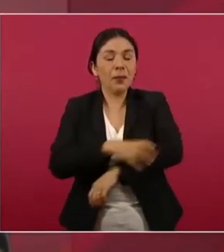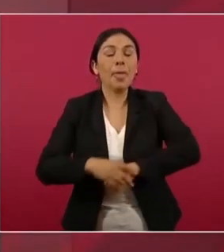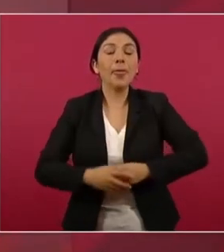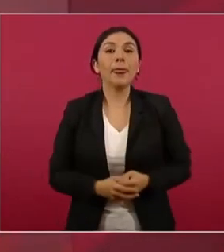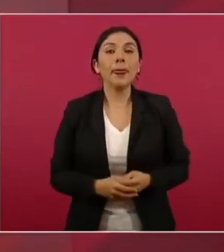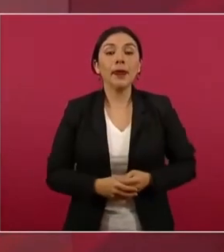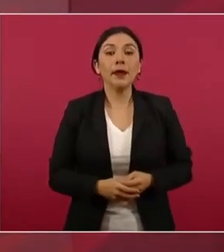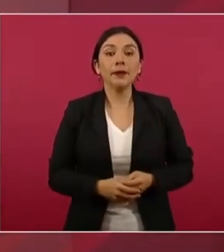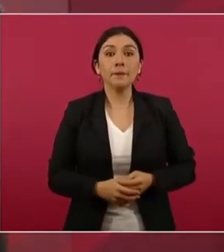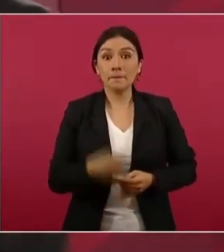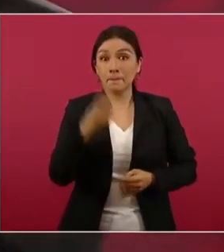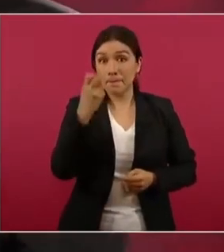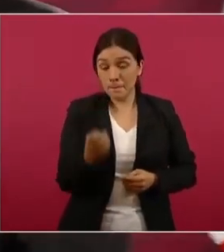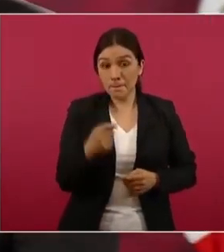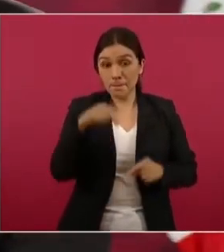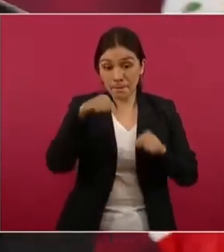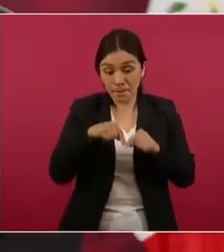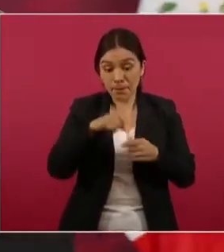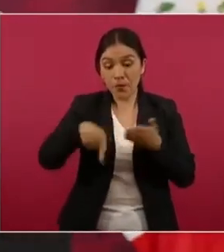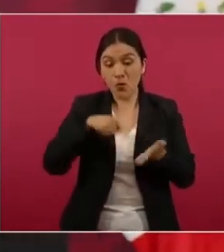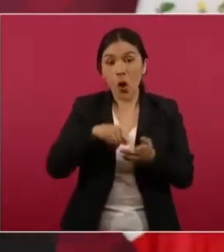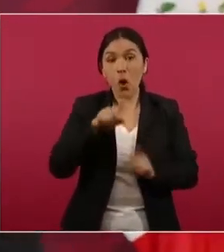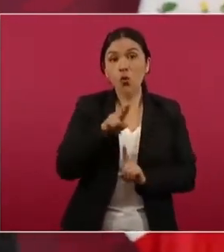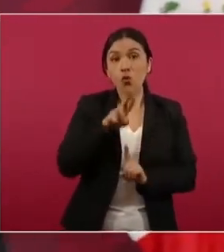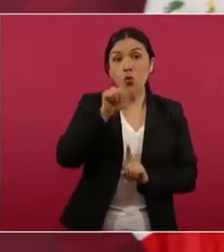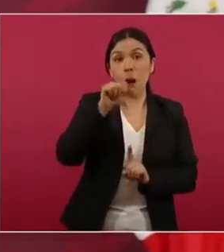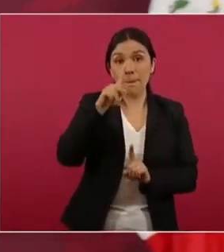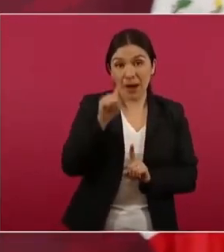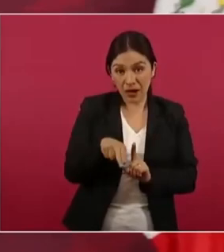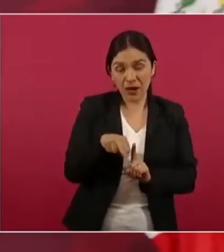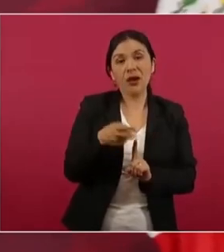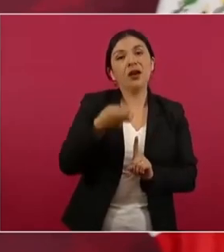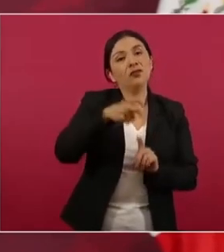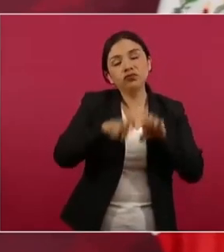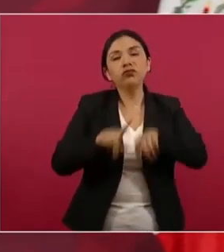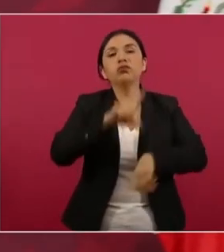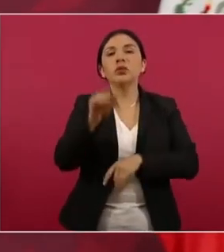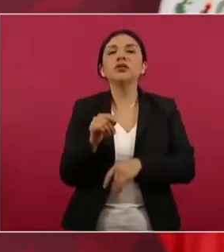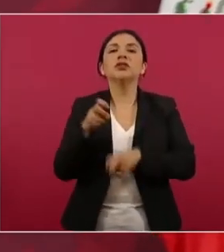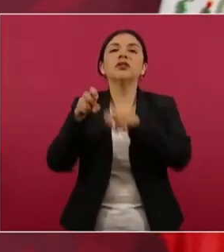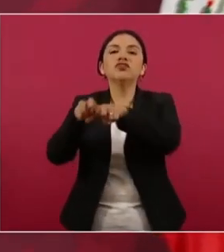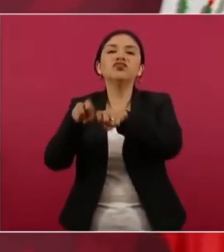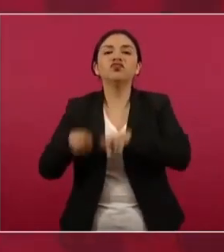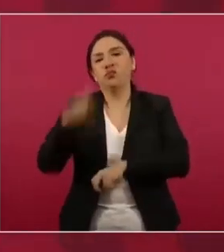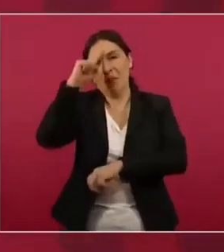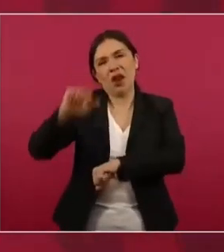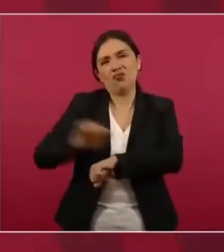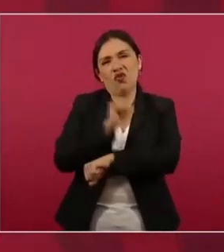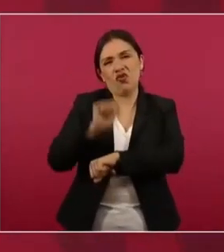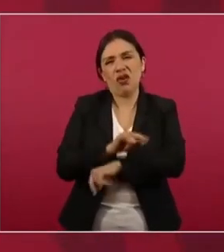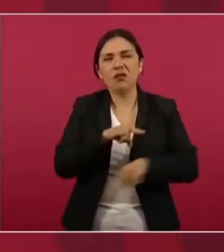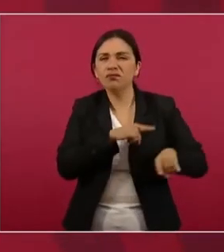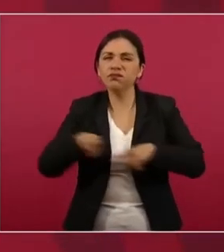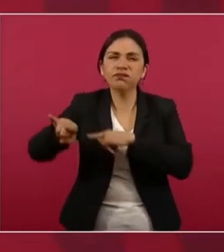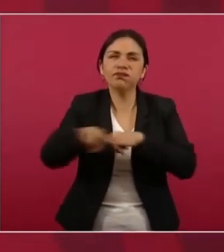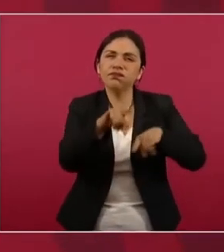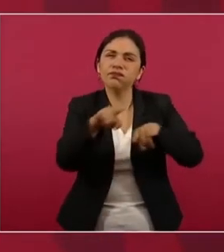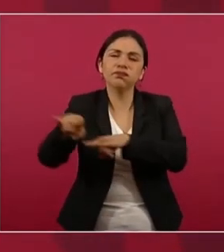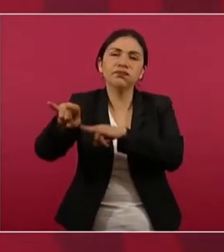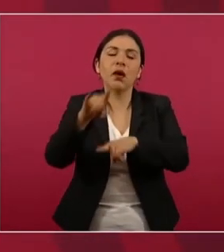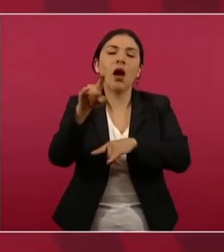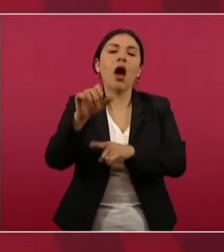Y de ahí de Uruapan, se van en carretera a